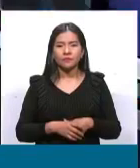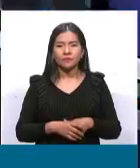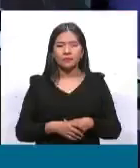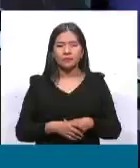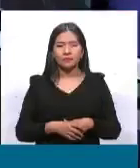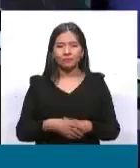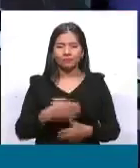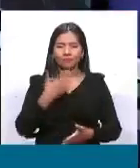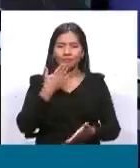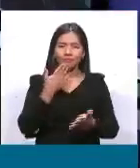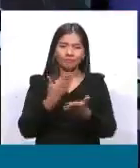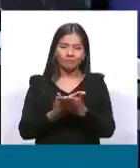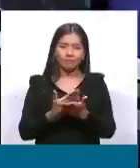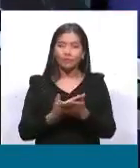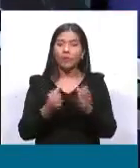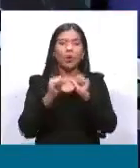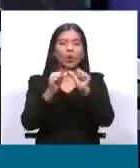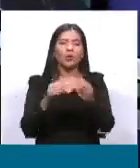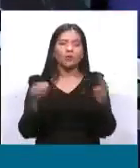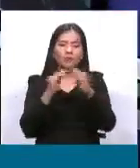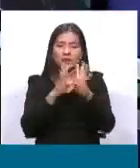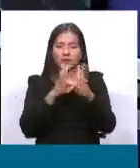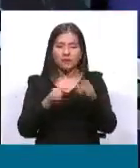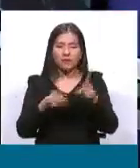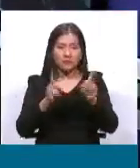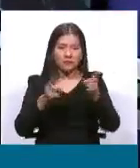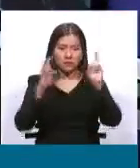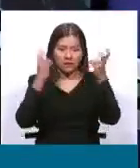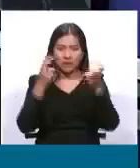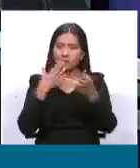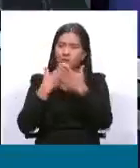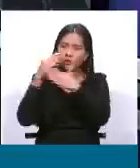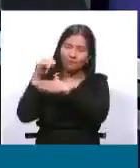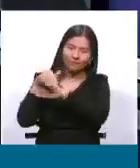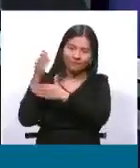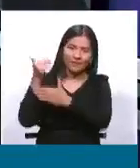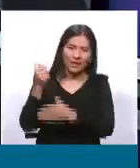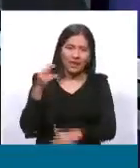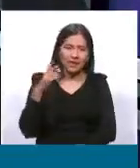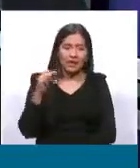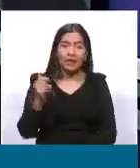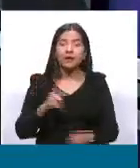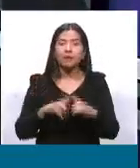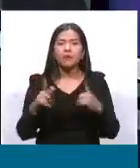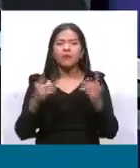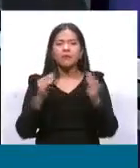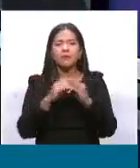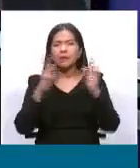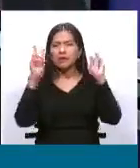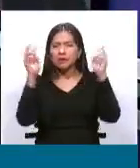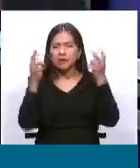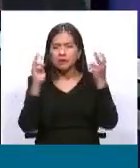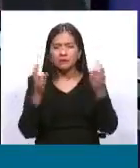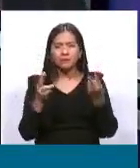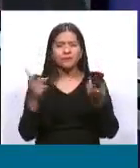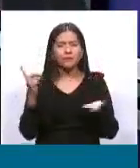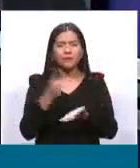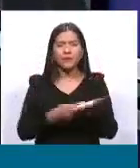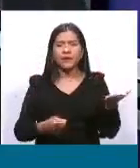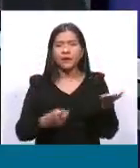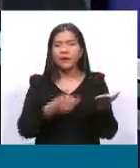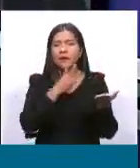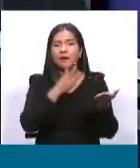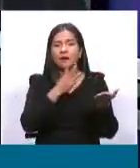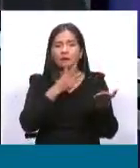Bien, y continuamos conversando sobre este tema. Adriana, buenas noches. En términos de lo que estarían llamando, estarían